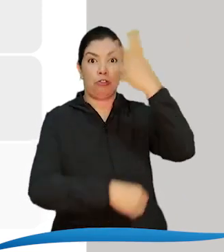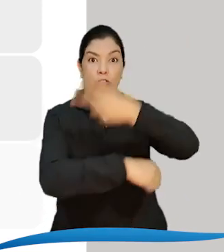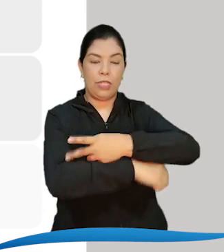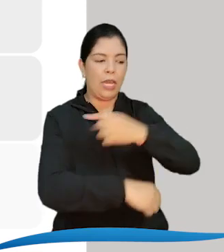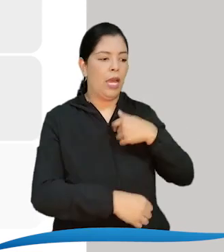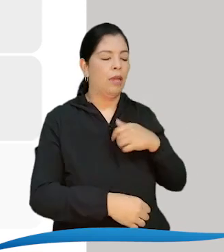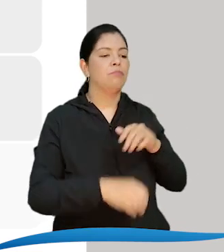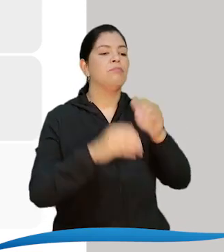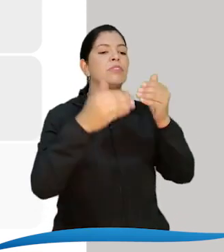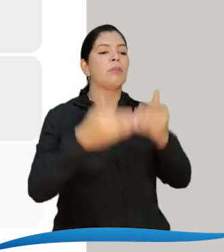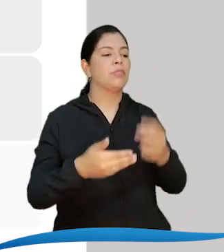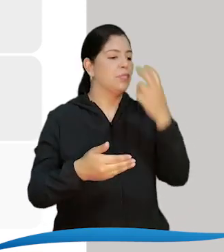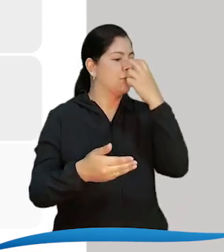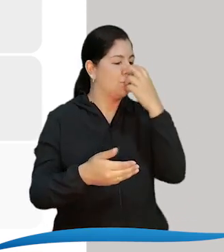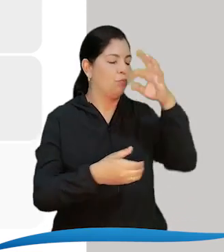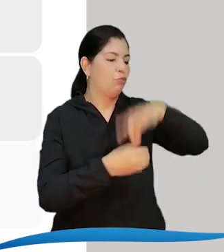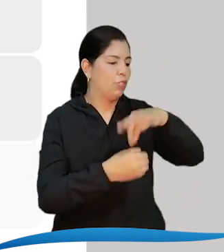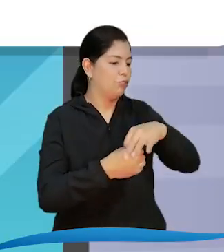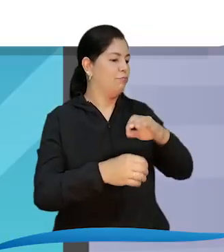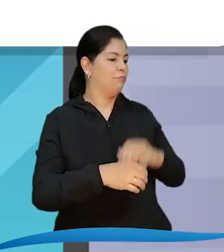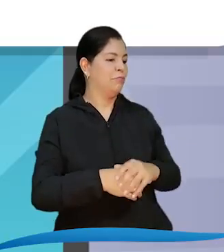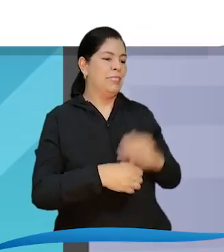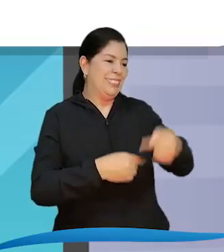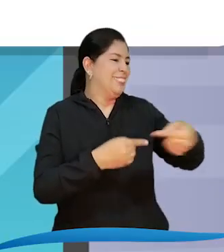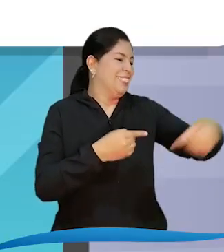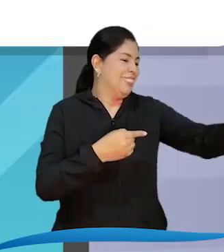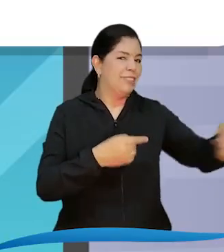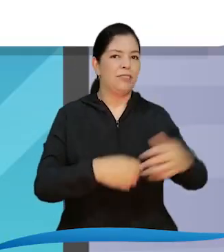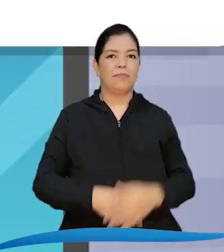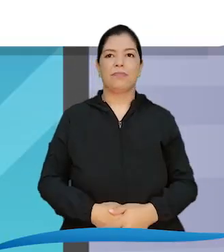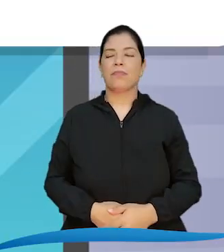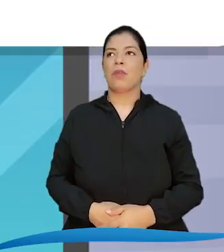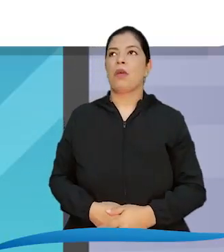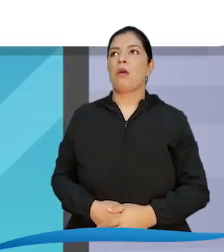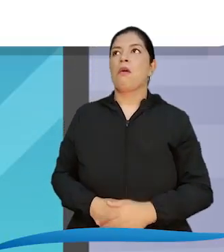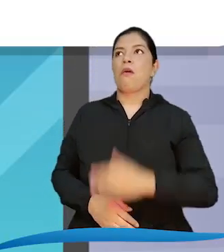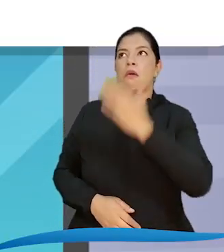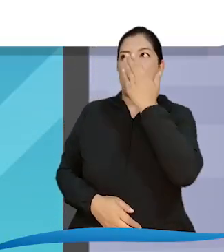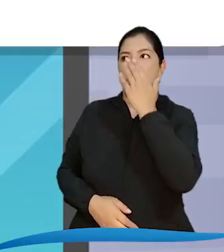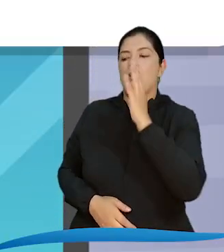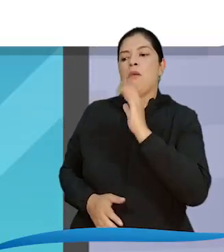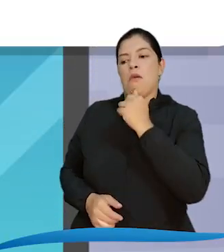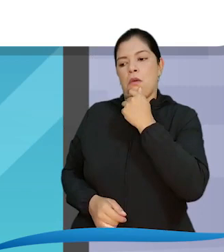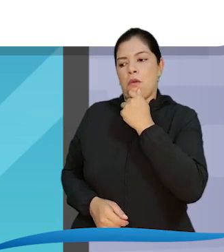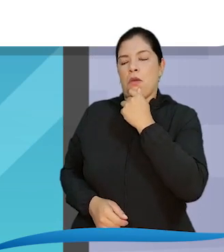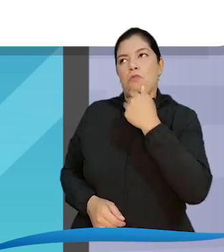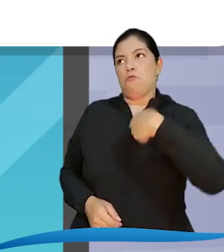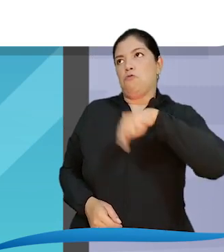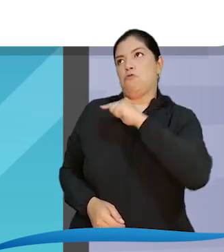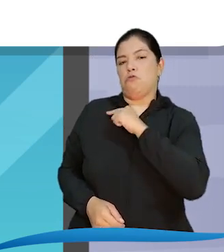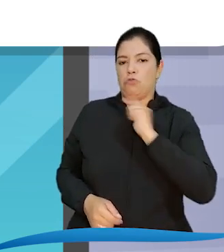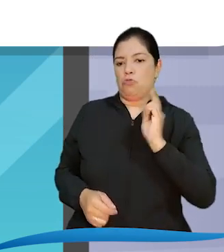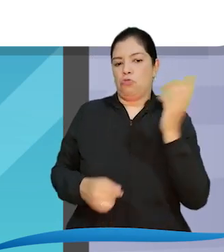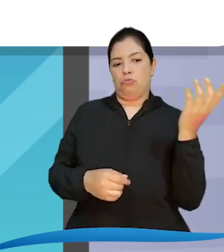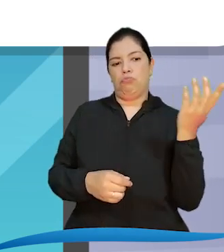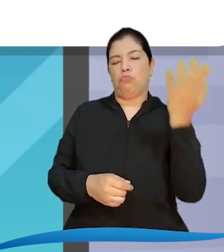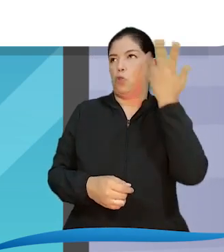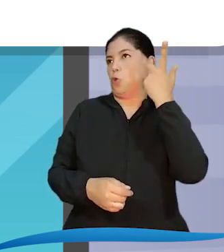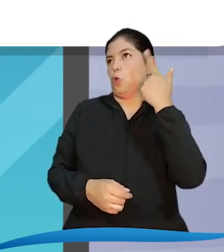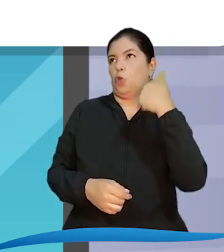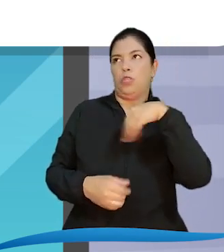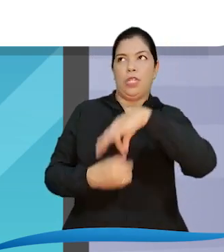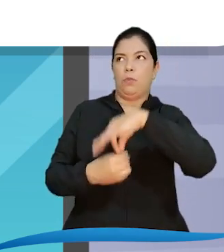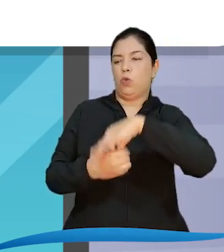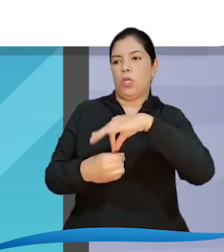discapacidad visual Y así sucesivamente Bueno, en nuestro caso todos los días destinados para las jornadas de elección